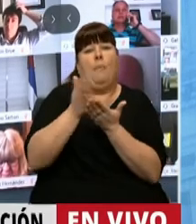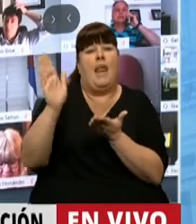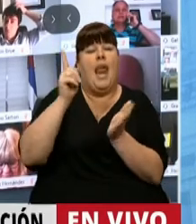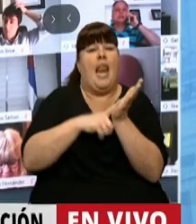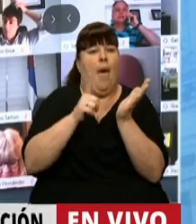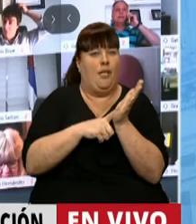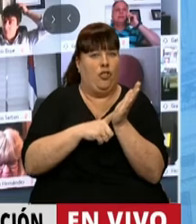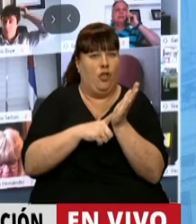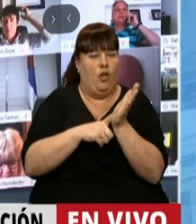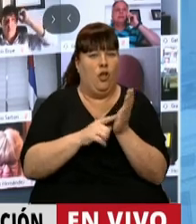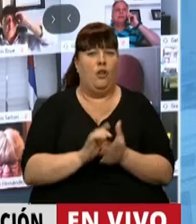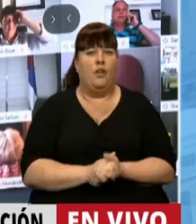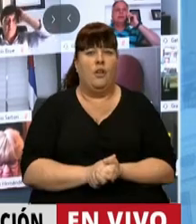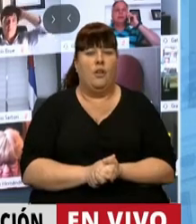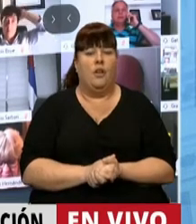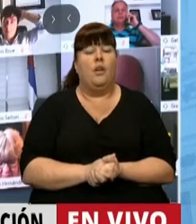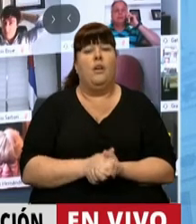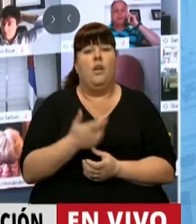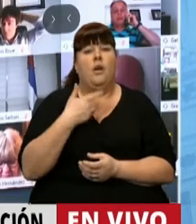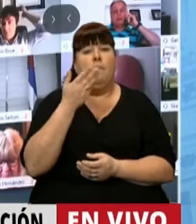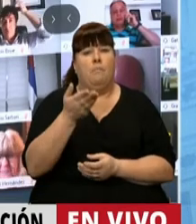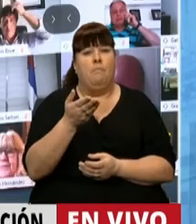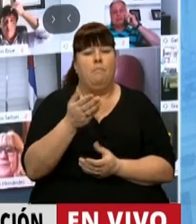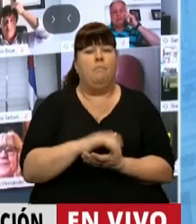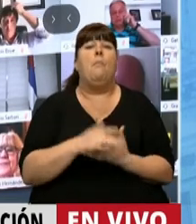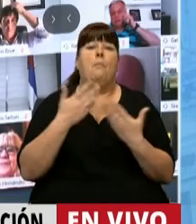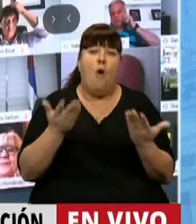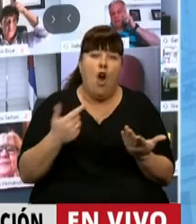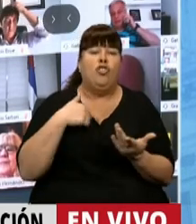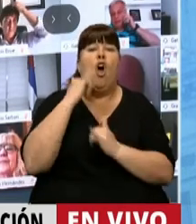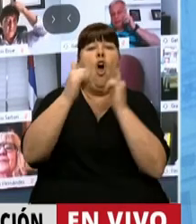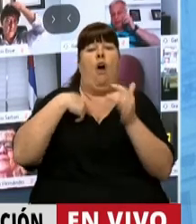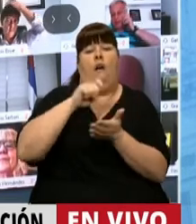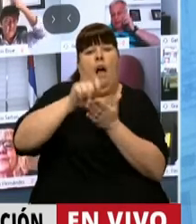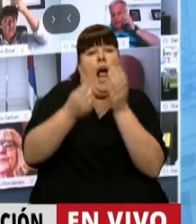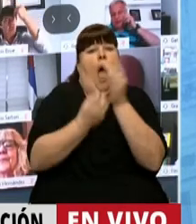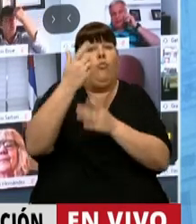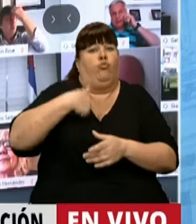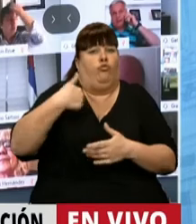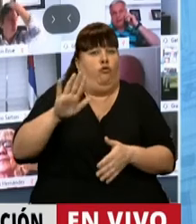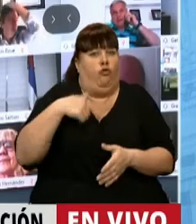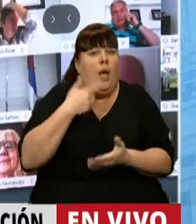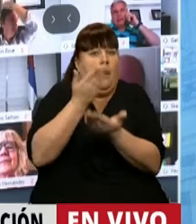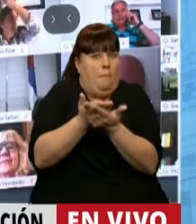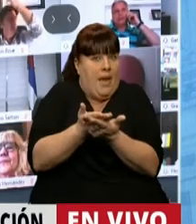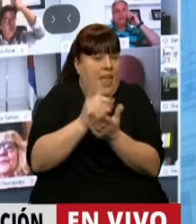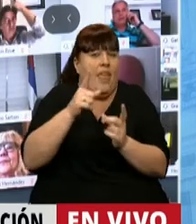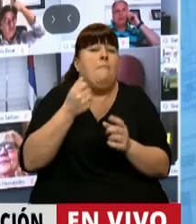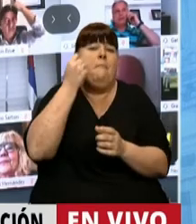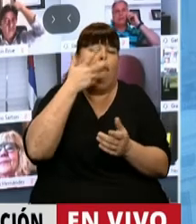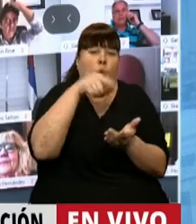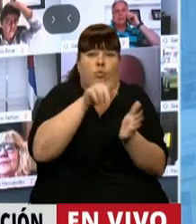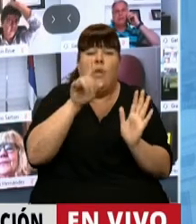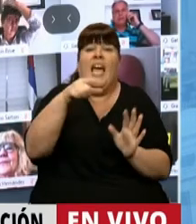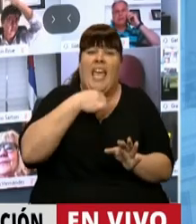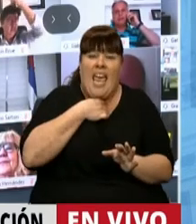apartamento del reglamento. Lo invito... Bueno, yo lo estoy planteando como autor, le estoy planteando acá que se lo tome como preferencia